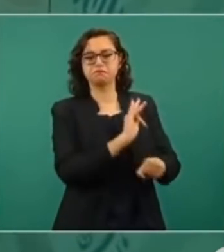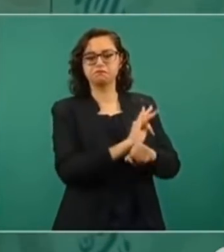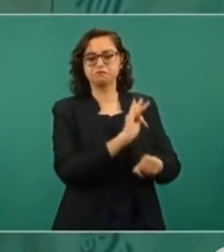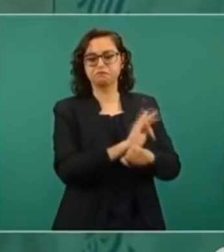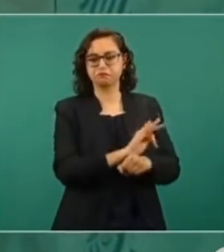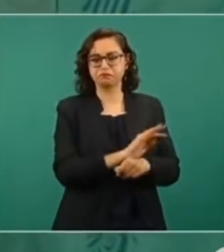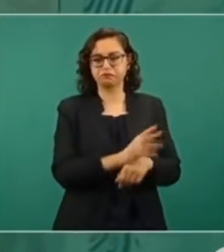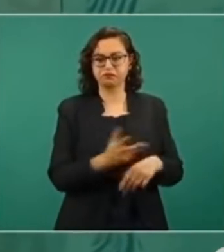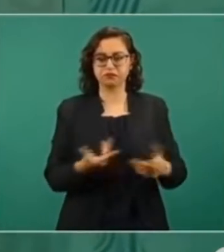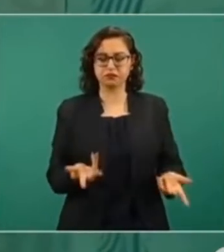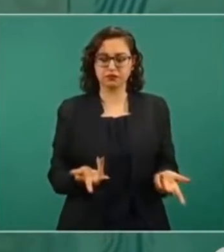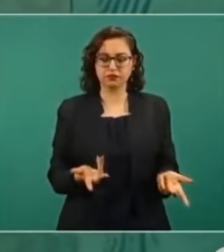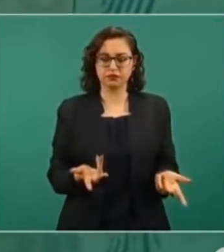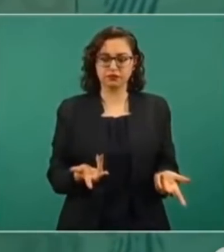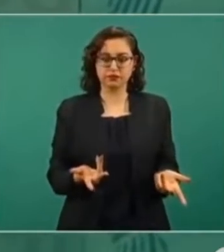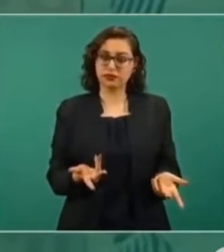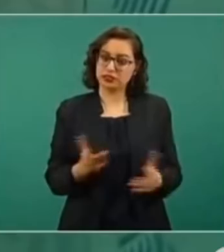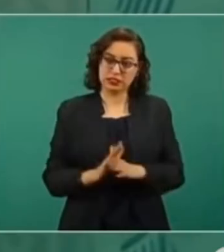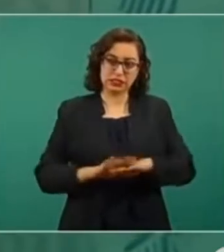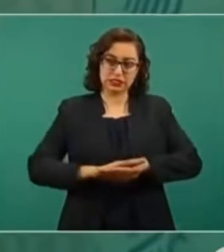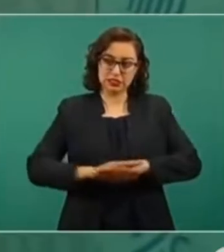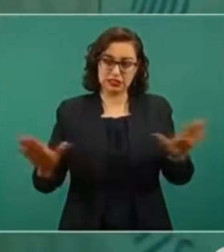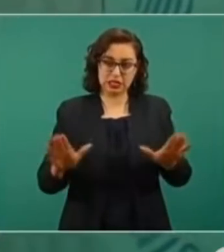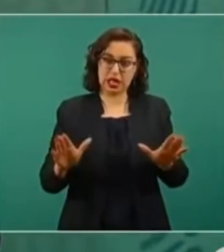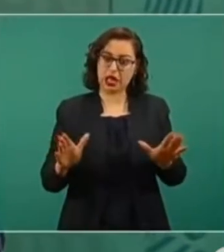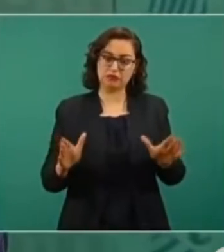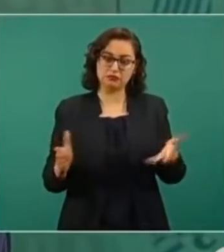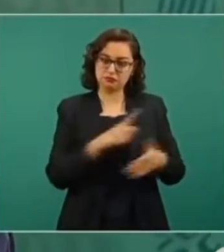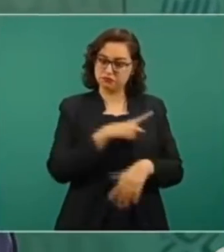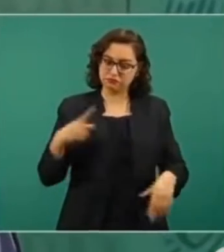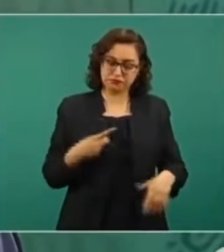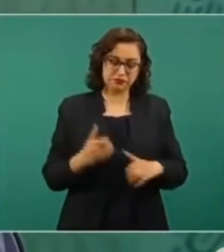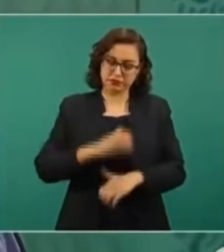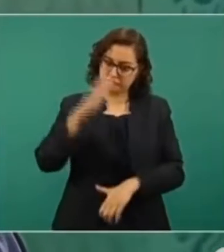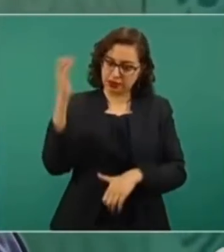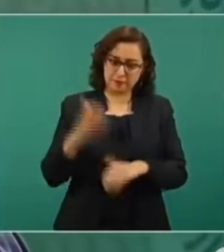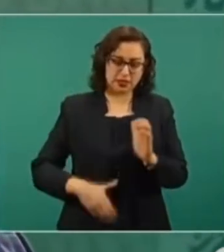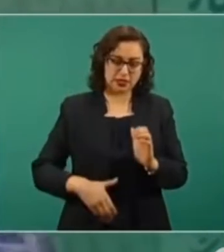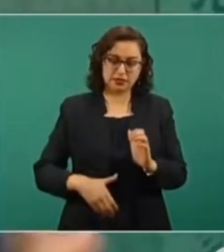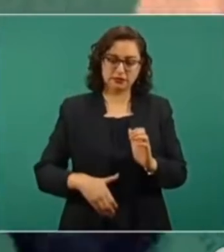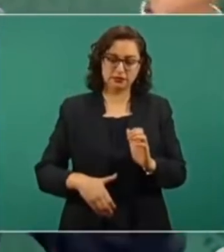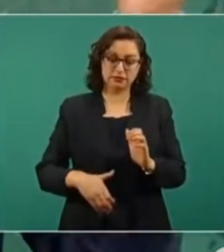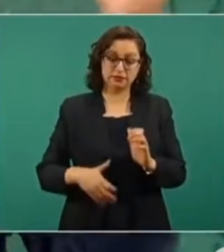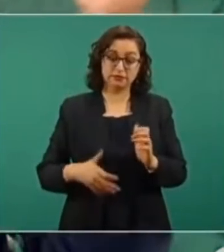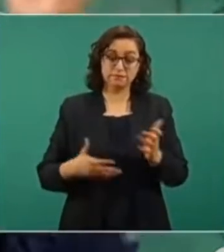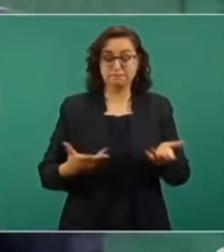Entonces, queremos que eso se termine y